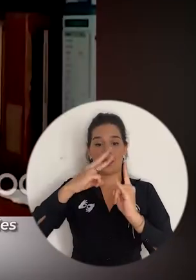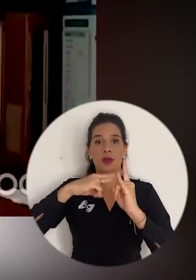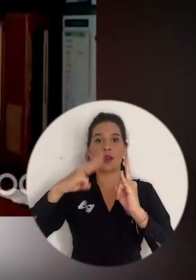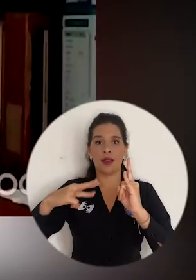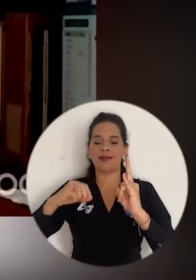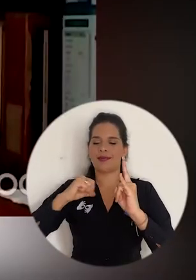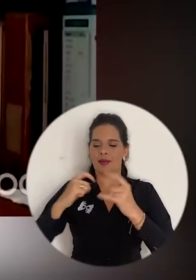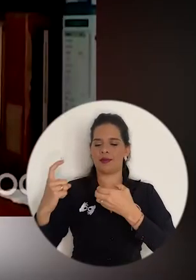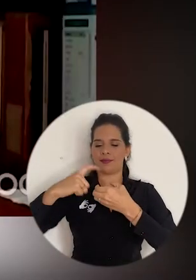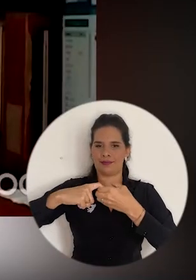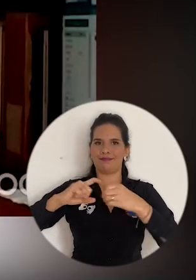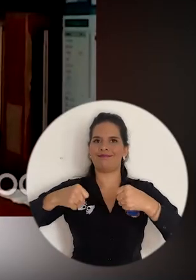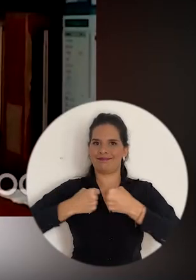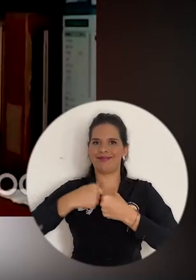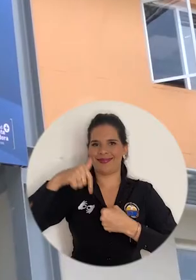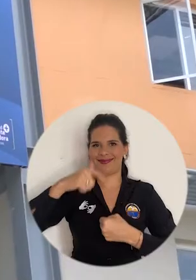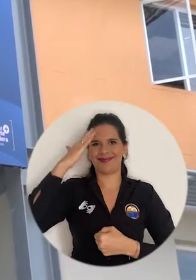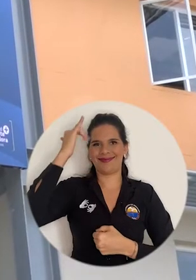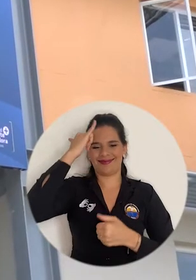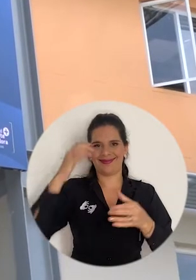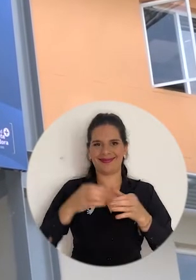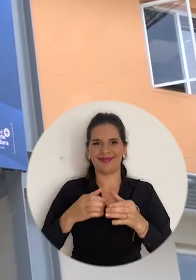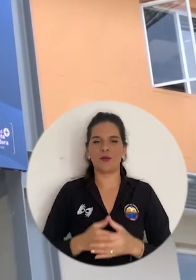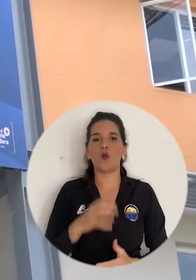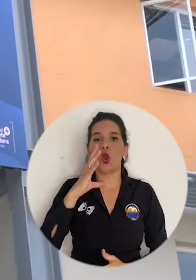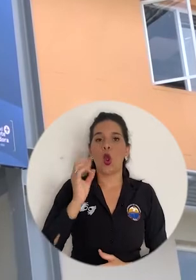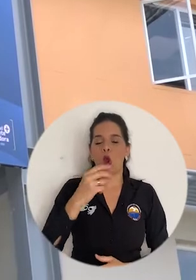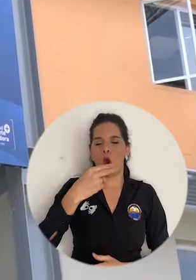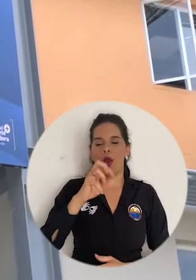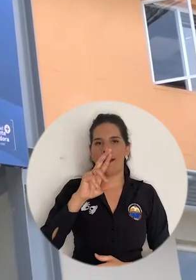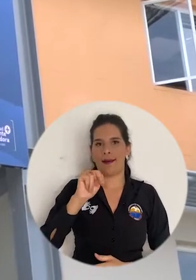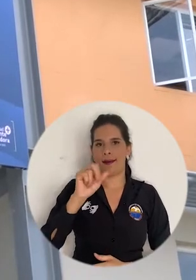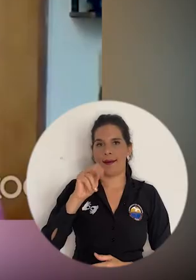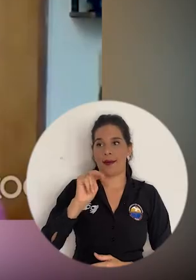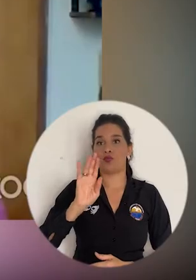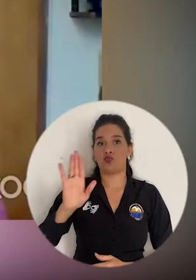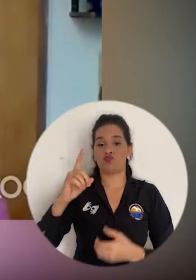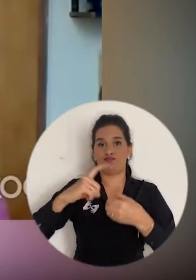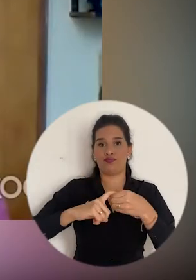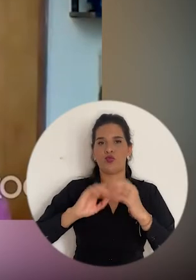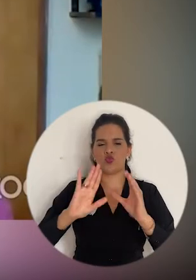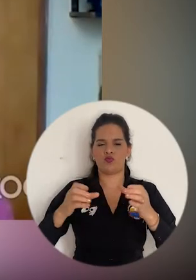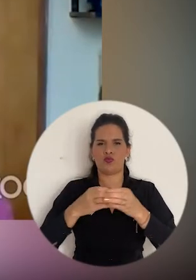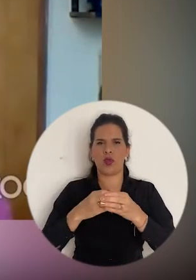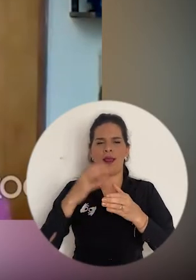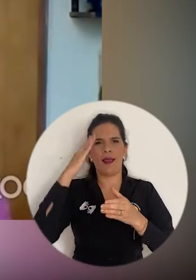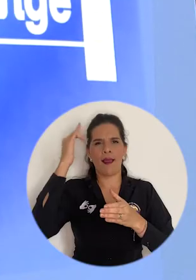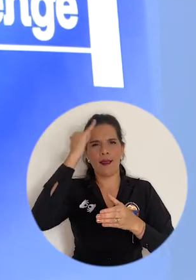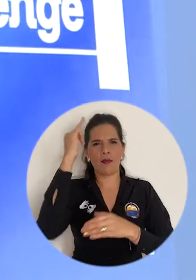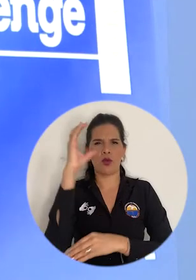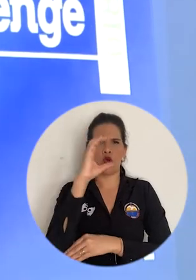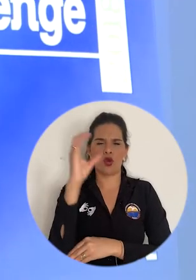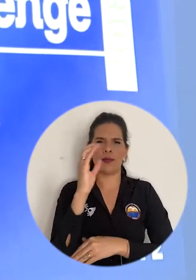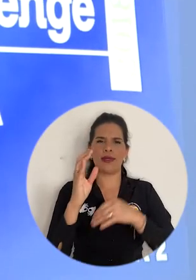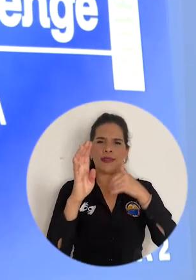nuestros miembros institucionales. Con las reflexiones del economista Hernán Jaramillo Salazar, miembro honorario de la Academia Colombiana de